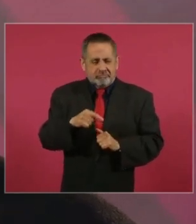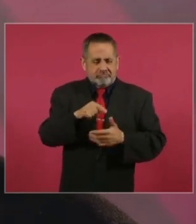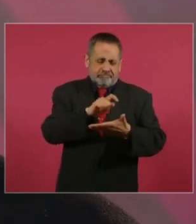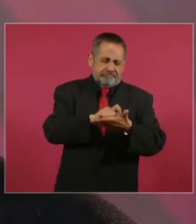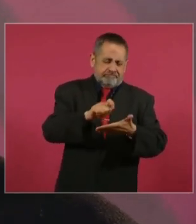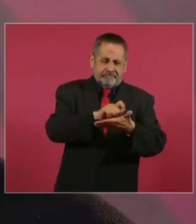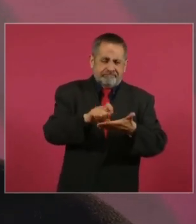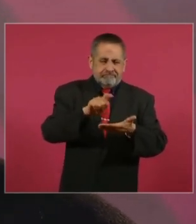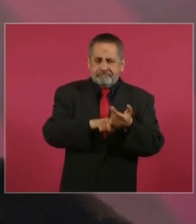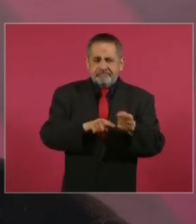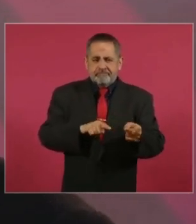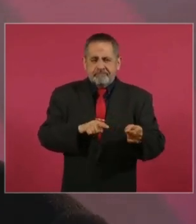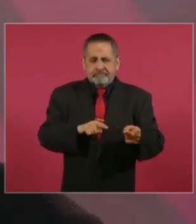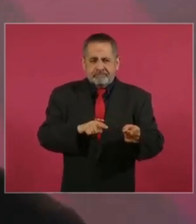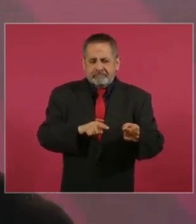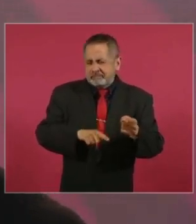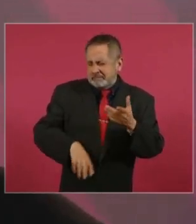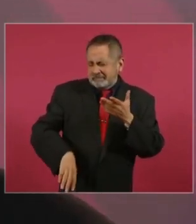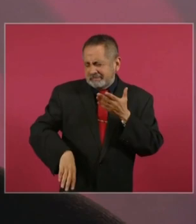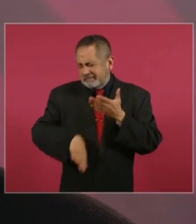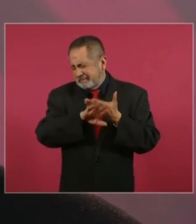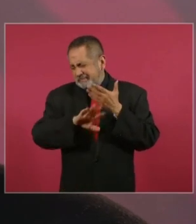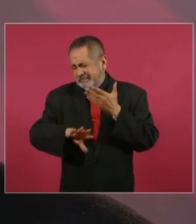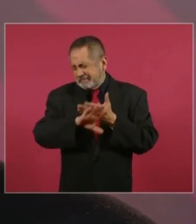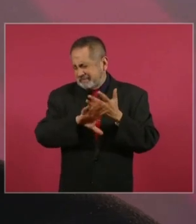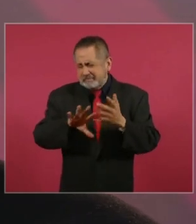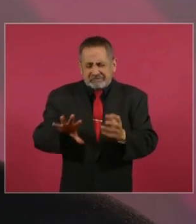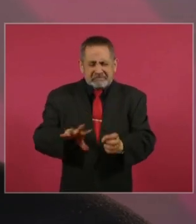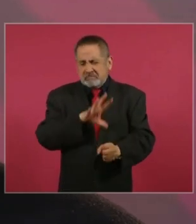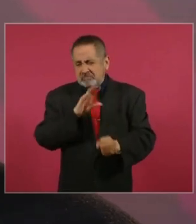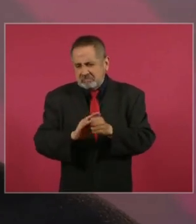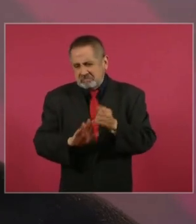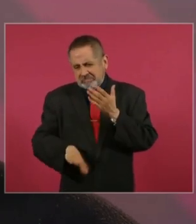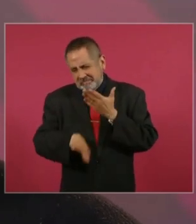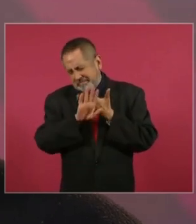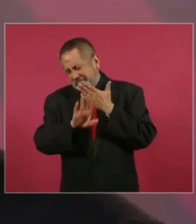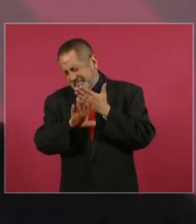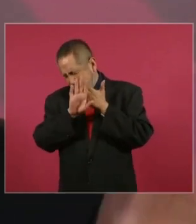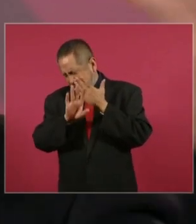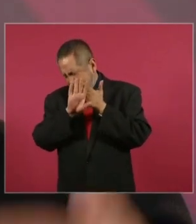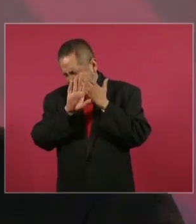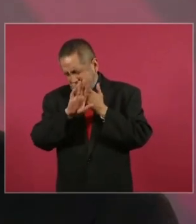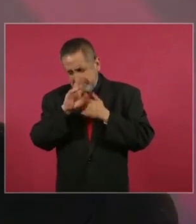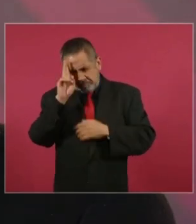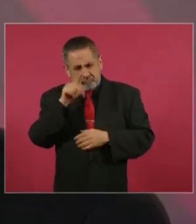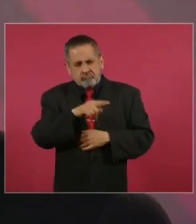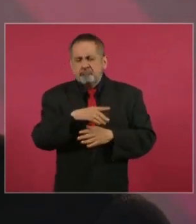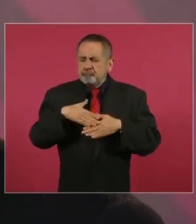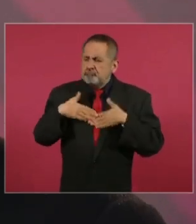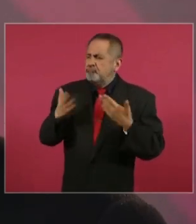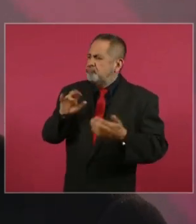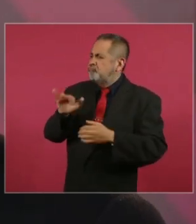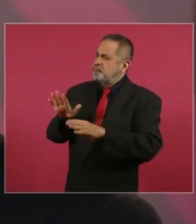que no se en contra de nosotros, abiertamente.